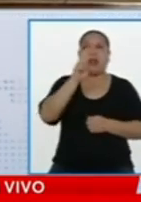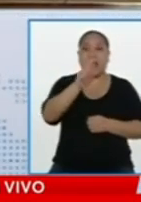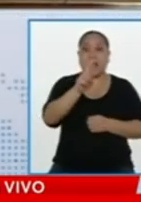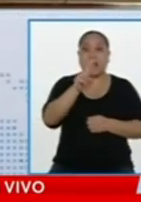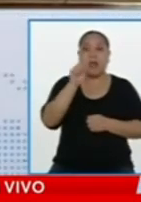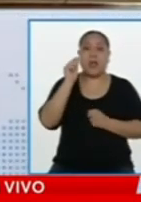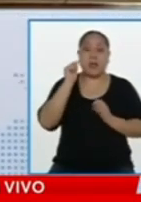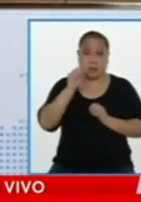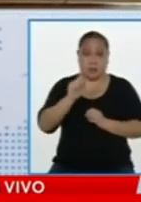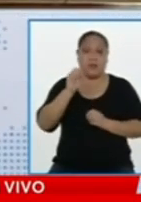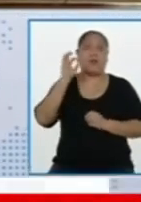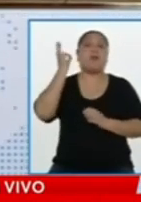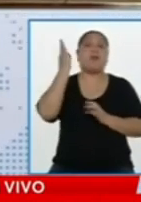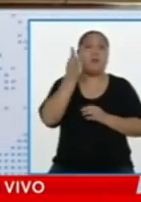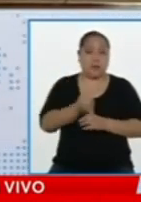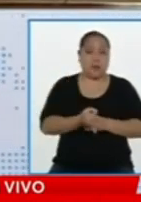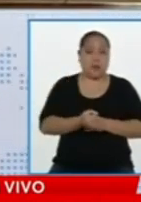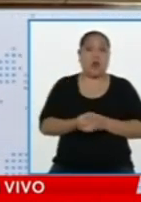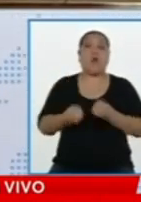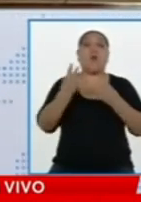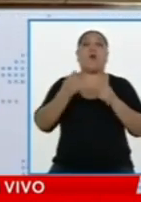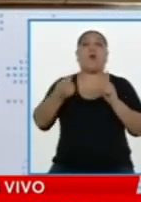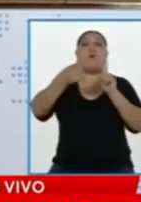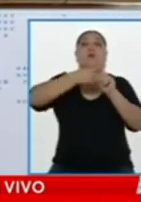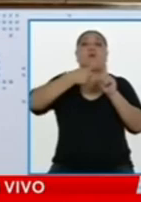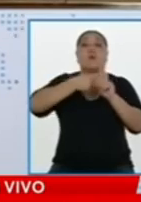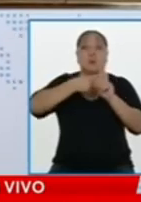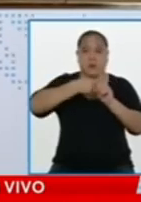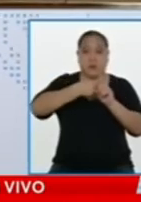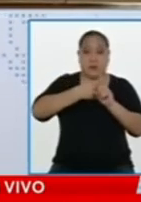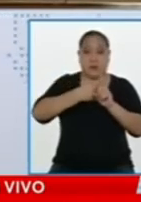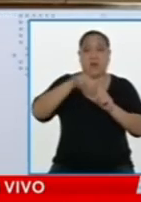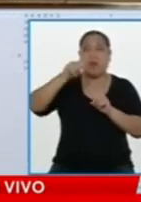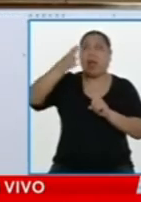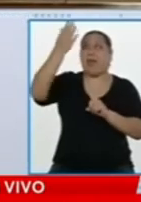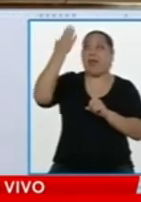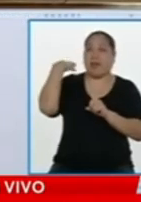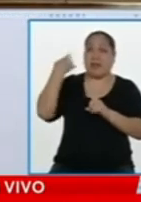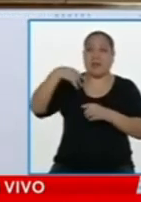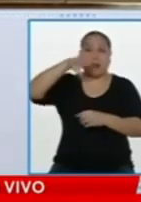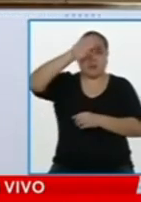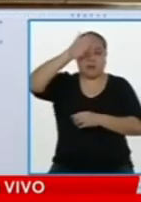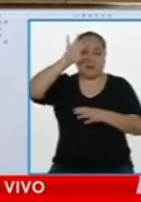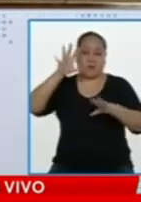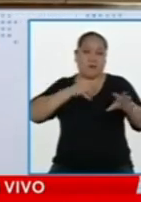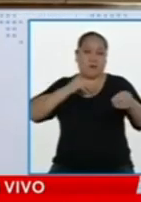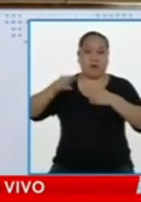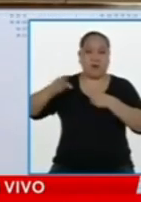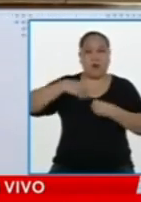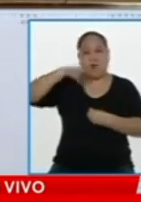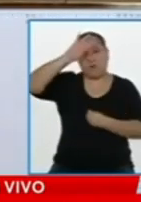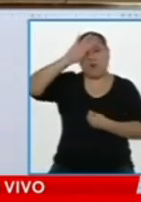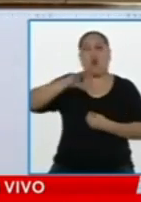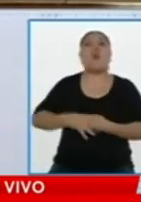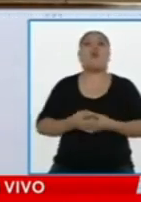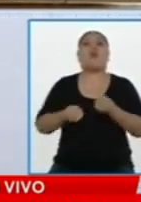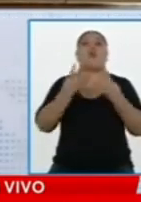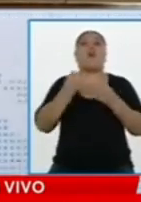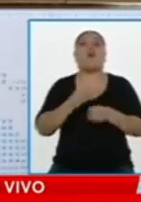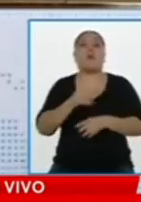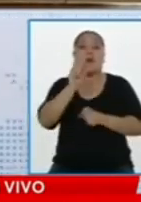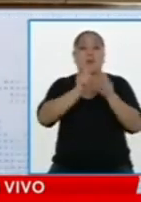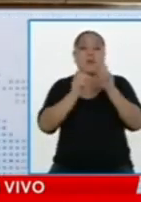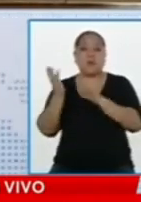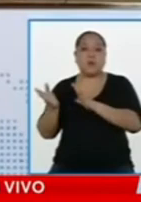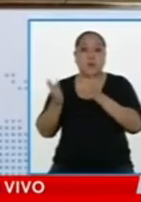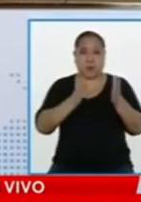eficaz que a este sector importante el gobierno se lo plantee como la defensa del mercado interno,